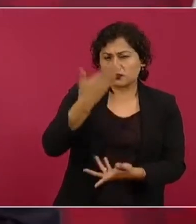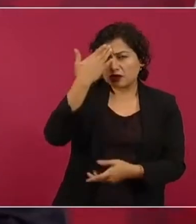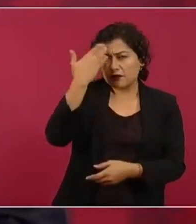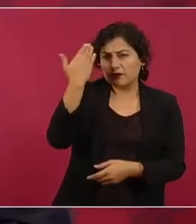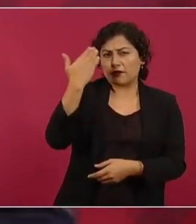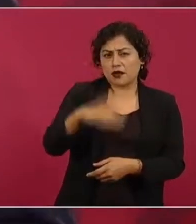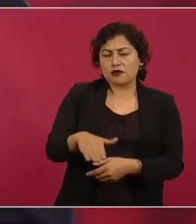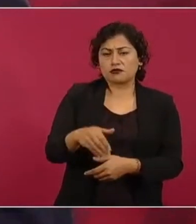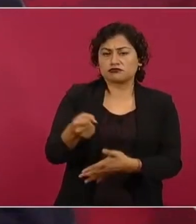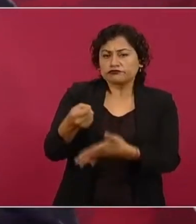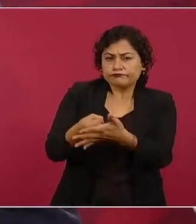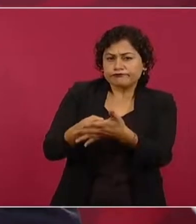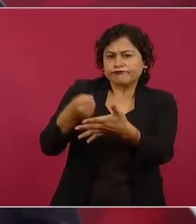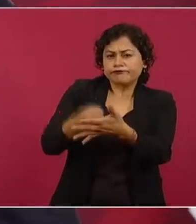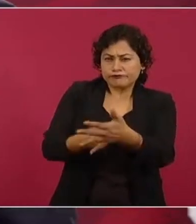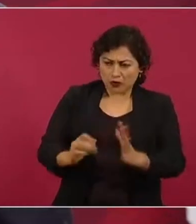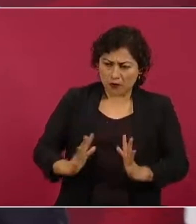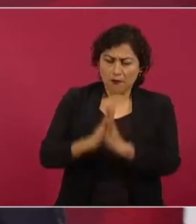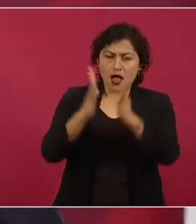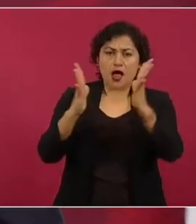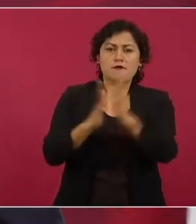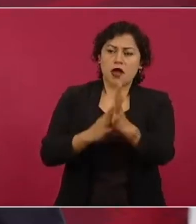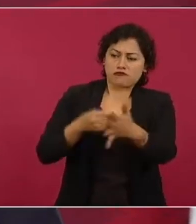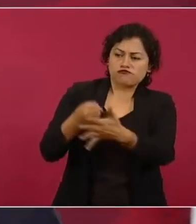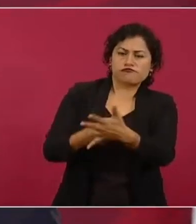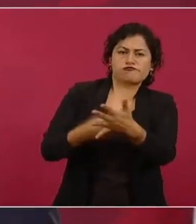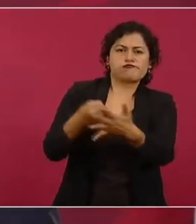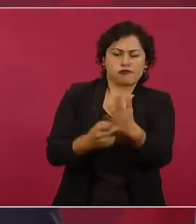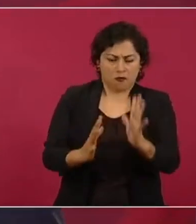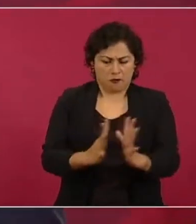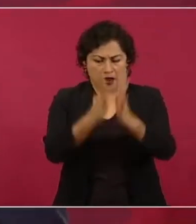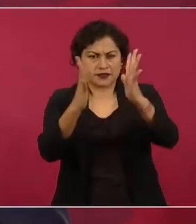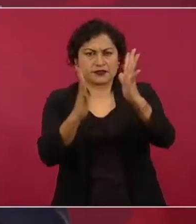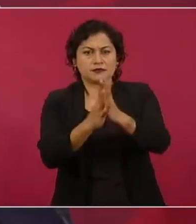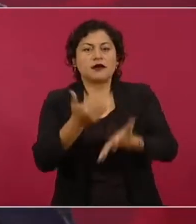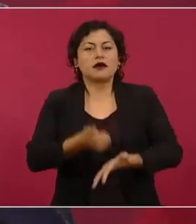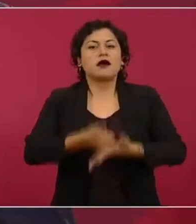Decidimos participar porque teníamos que ir abriendo brecha.